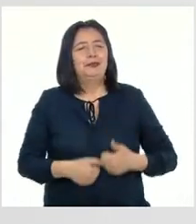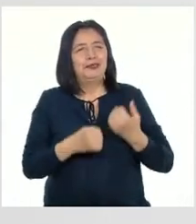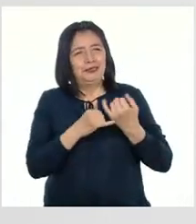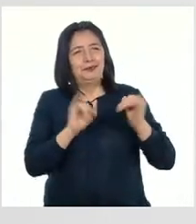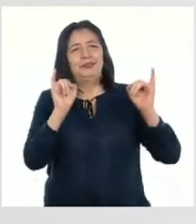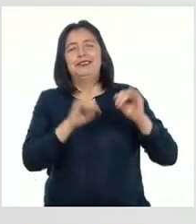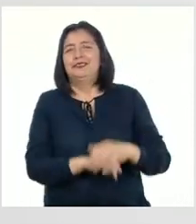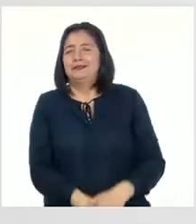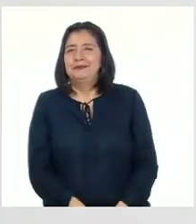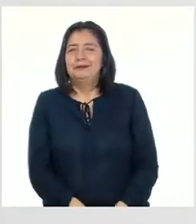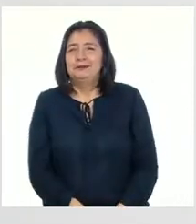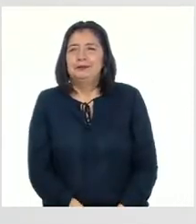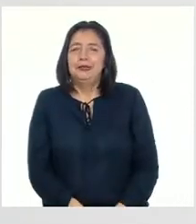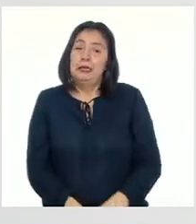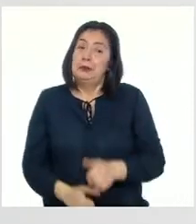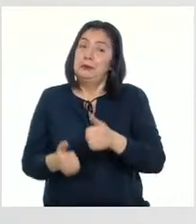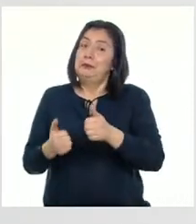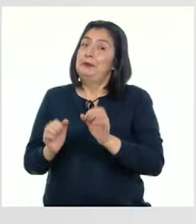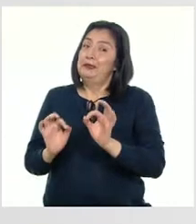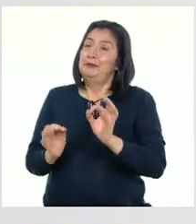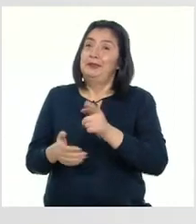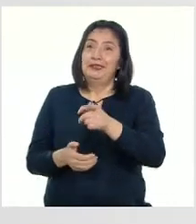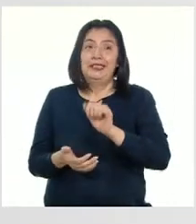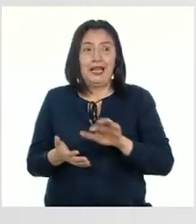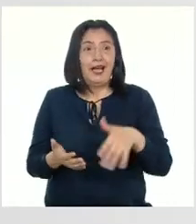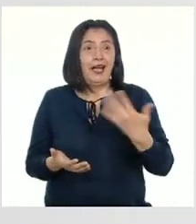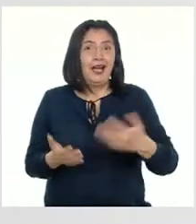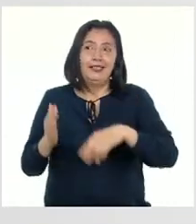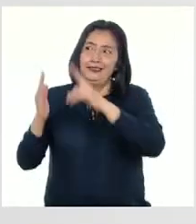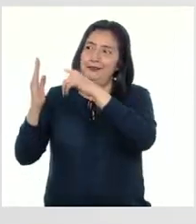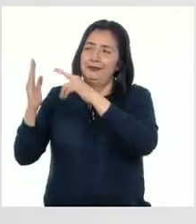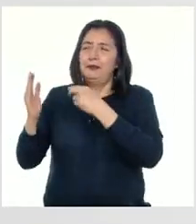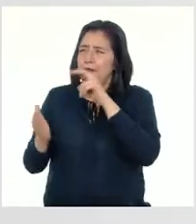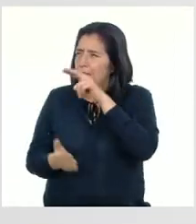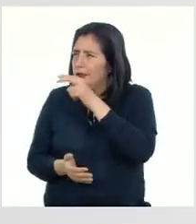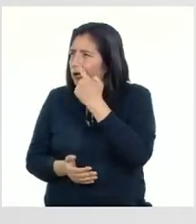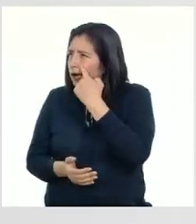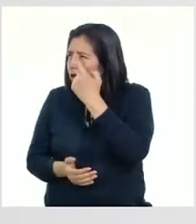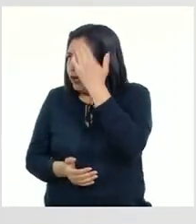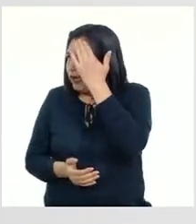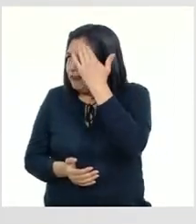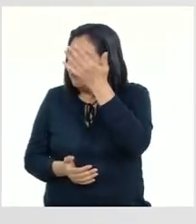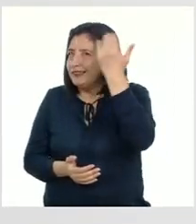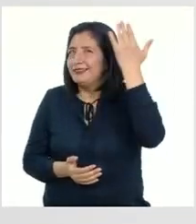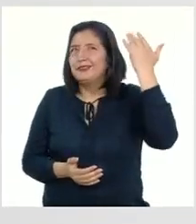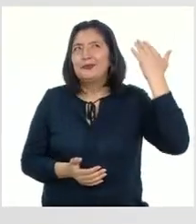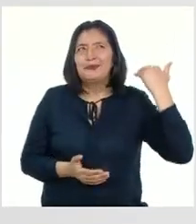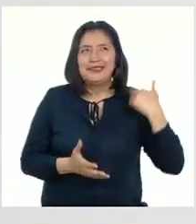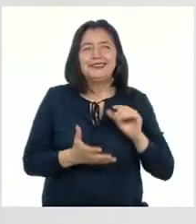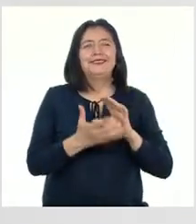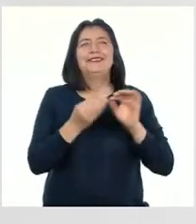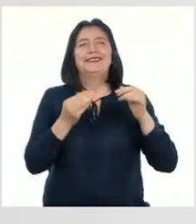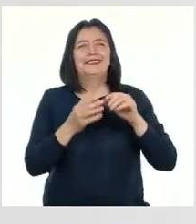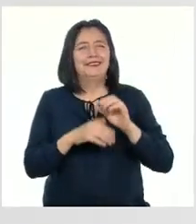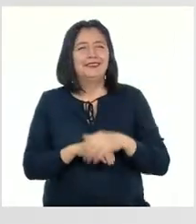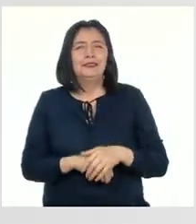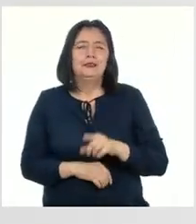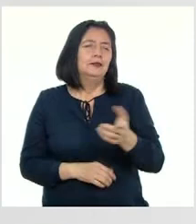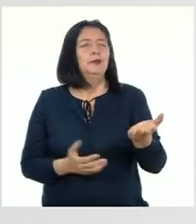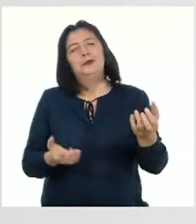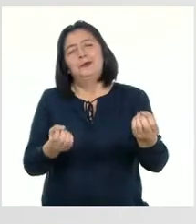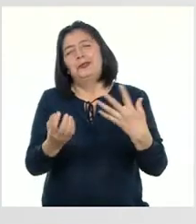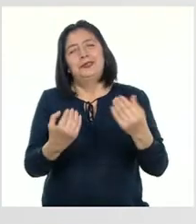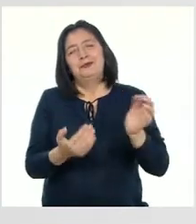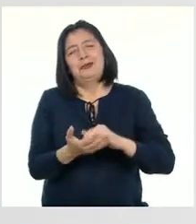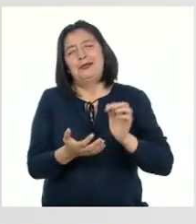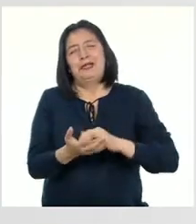republicana Felizmente existen estas obras de arte para poder conocer más de nuestro pasado tradicional Cuéntenos más,